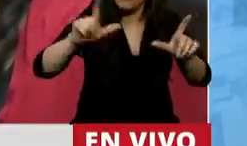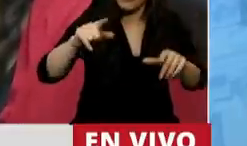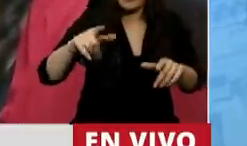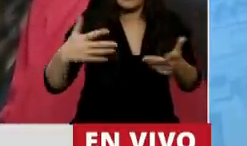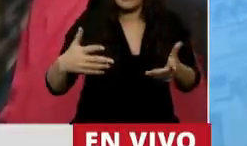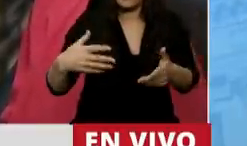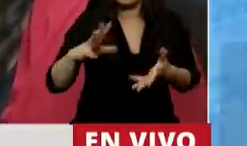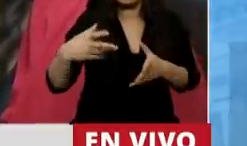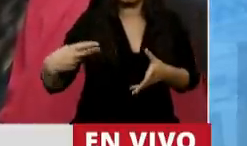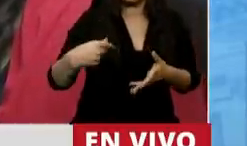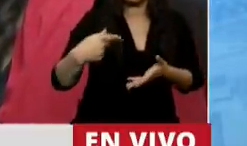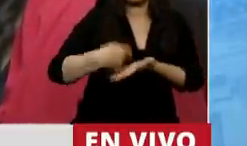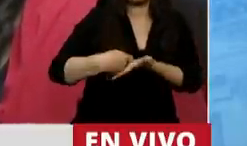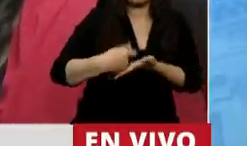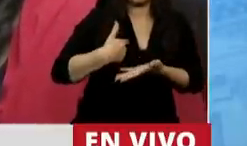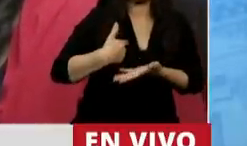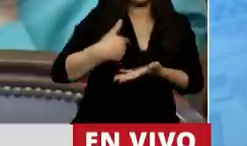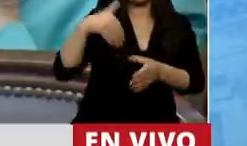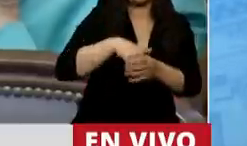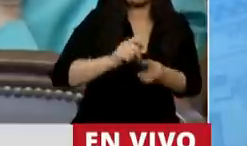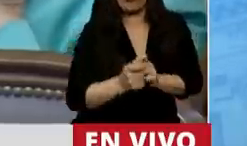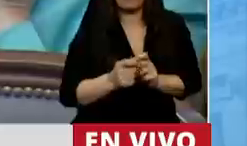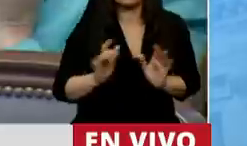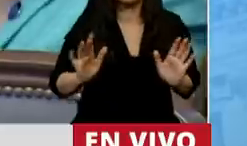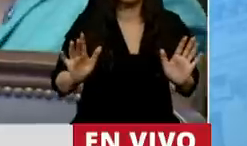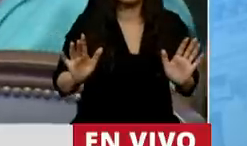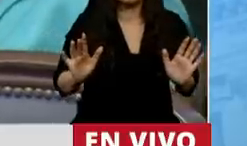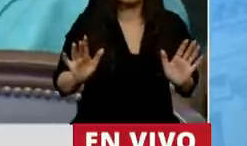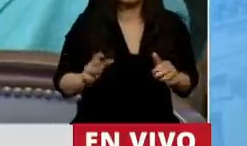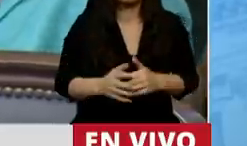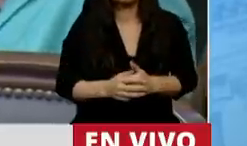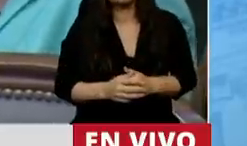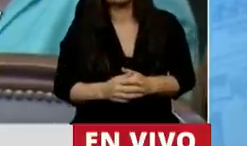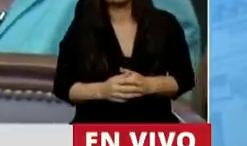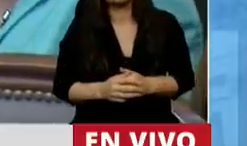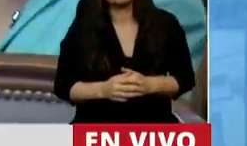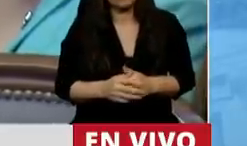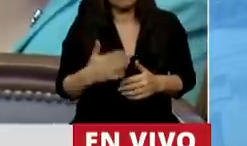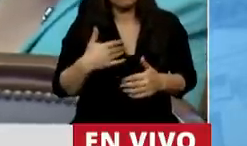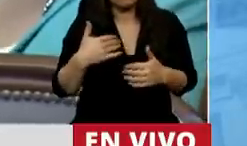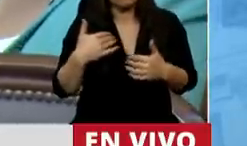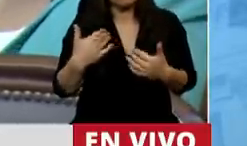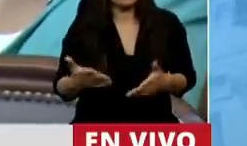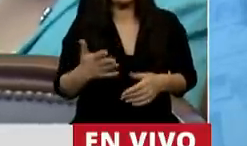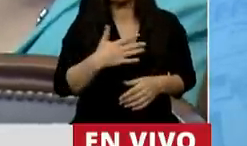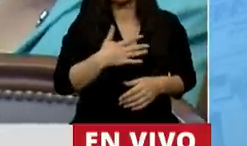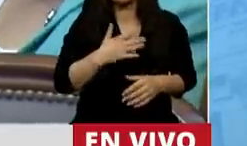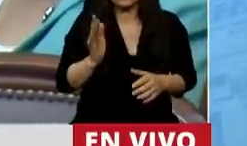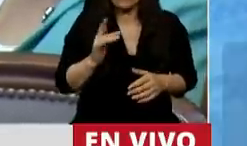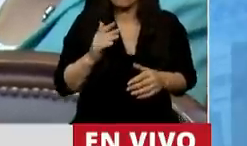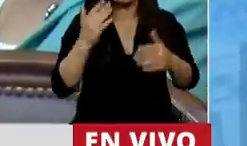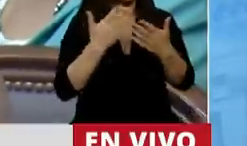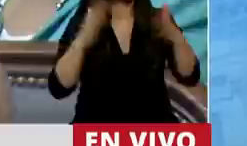habían comprado el voto. Por esa razón no estoy actuando